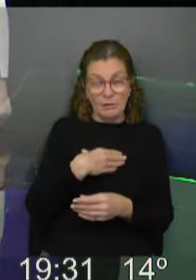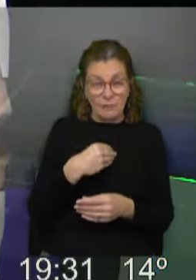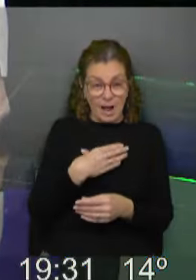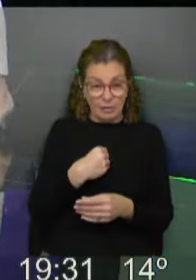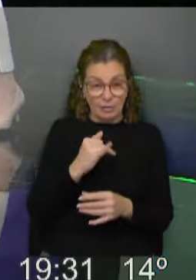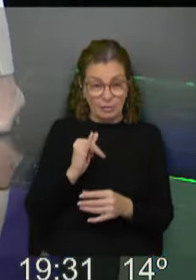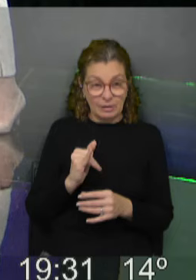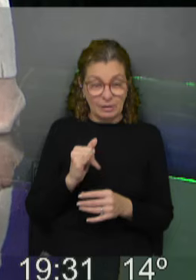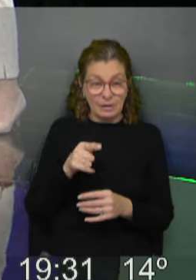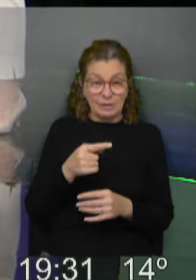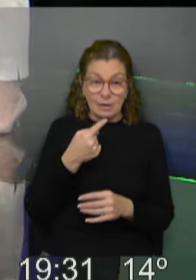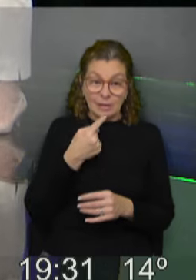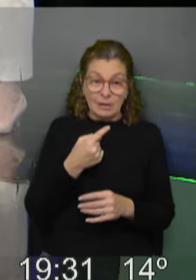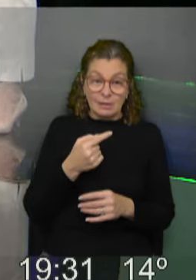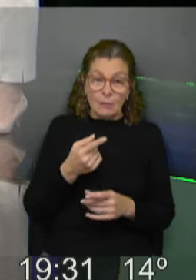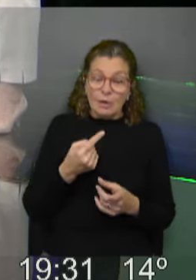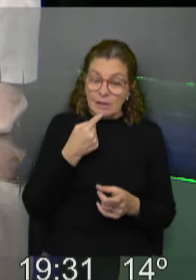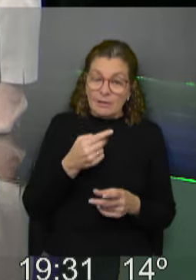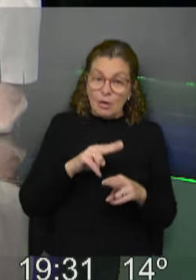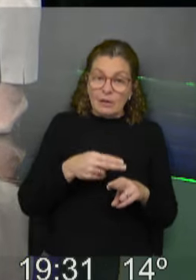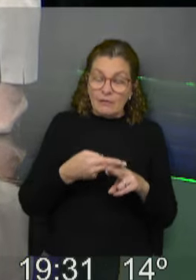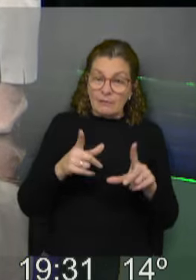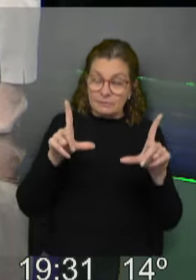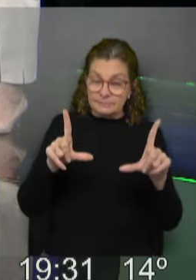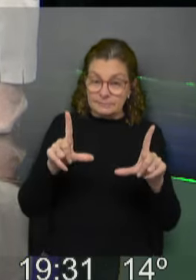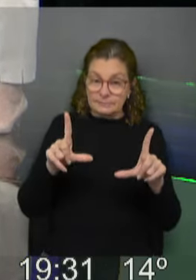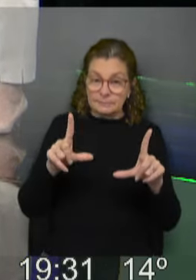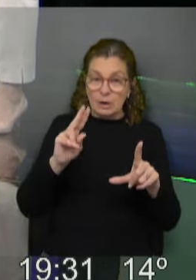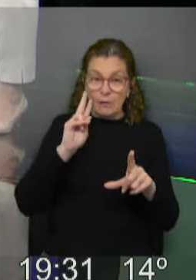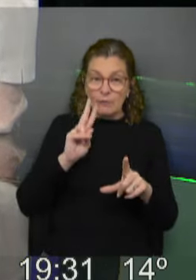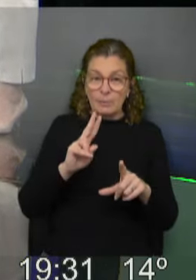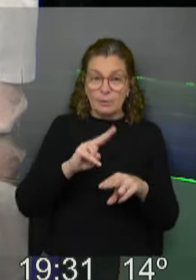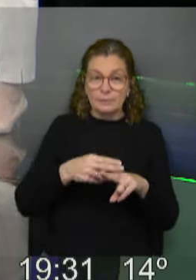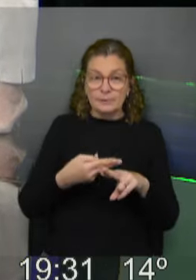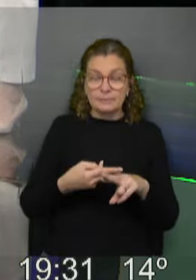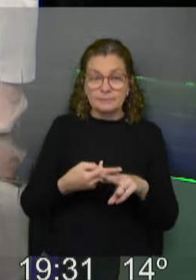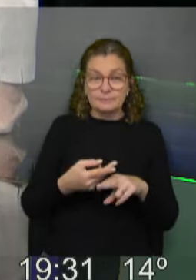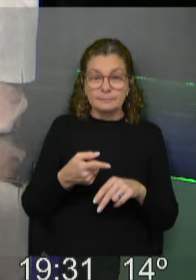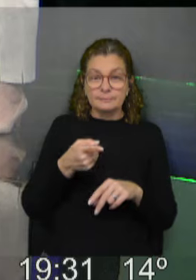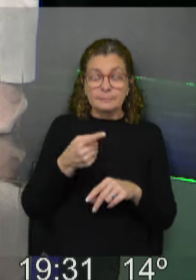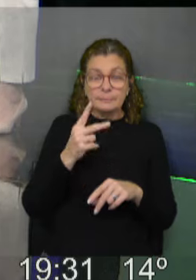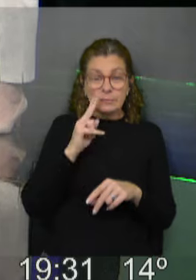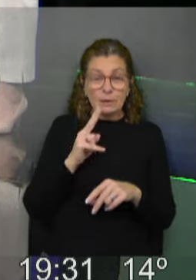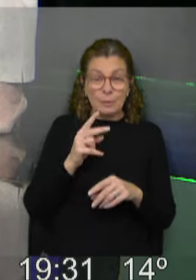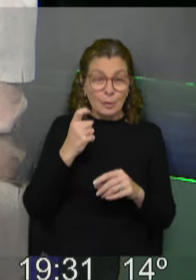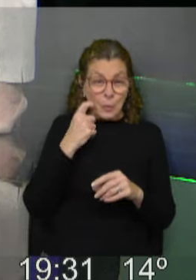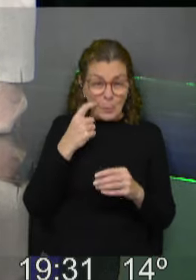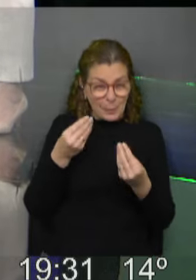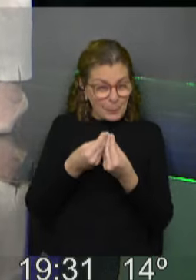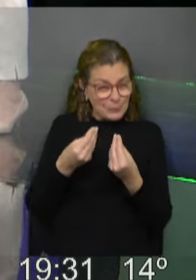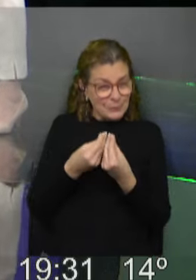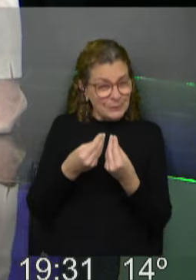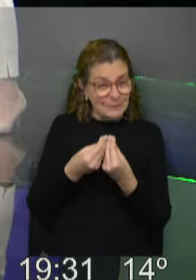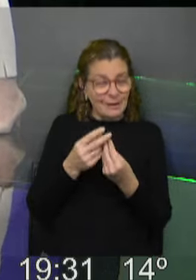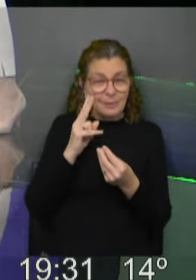Bueno, sí. Esto ha sido bastante recurrente. Vemos el segundo gráfico que, a ver, es una maraña de números, pero para